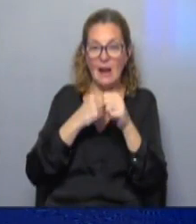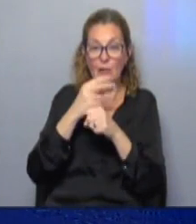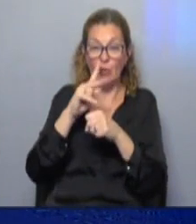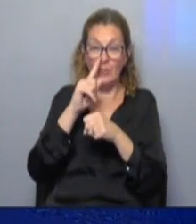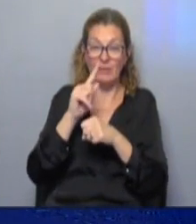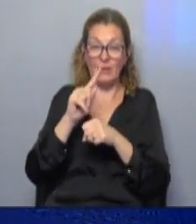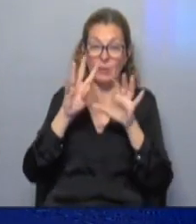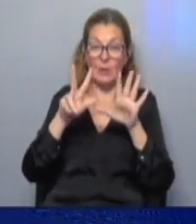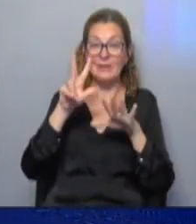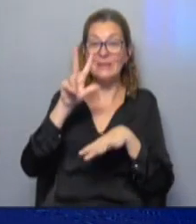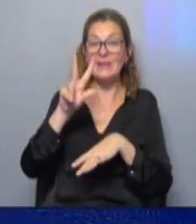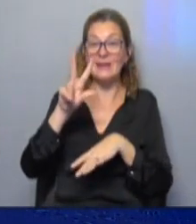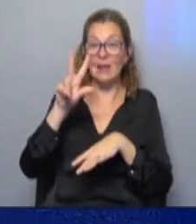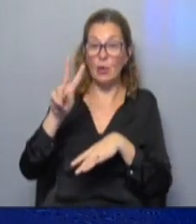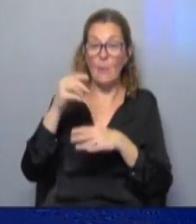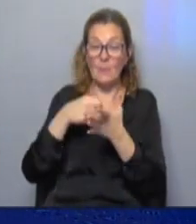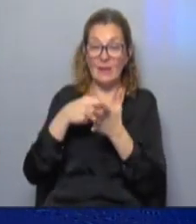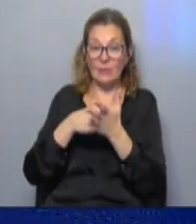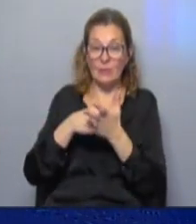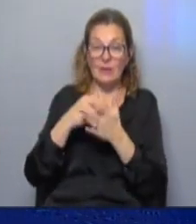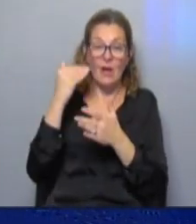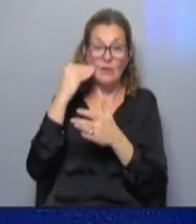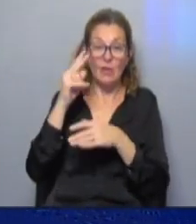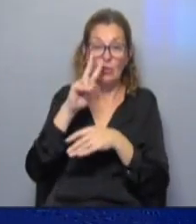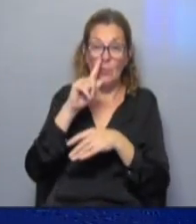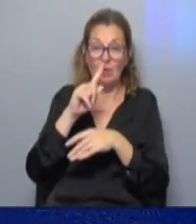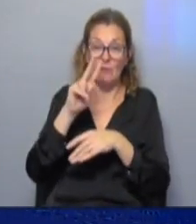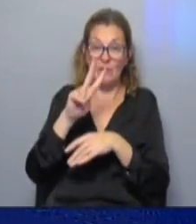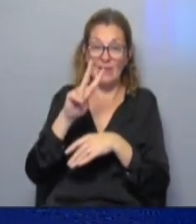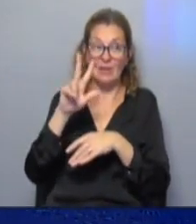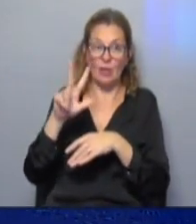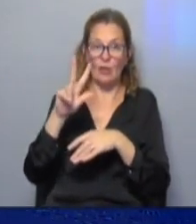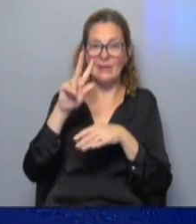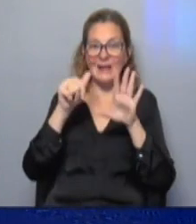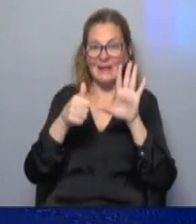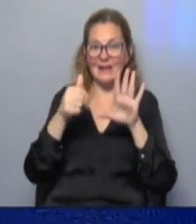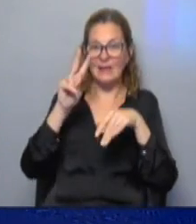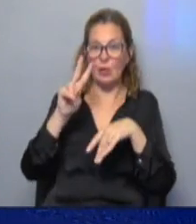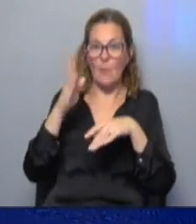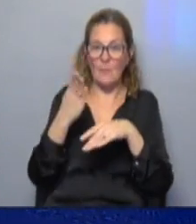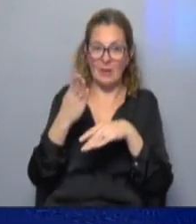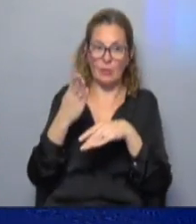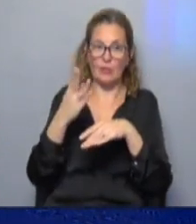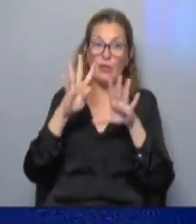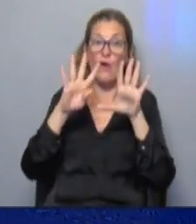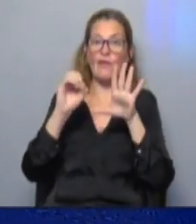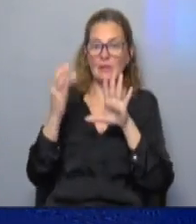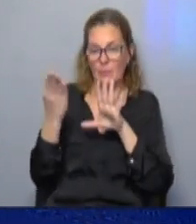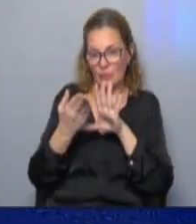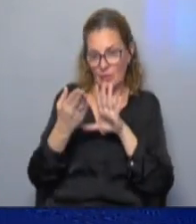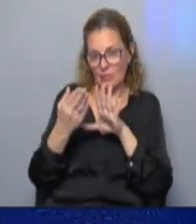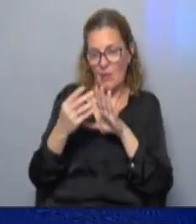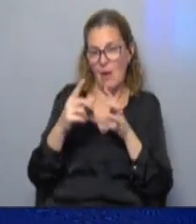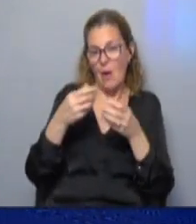costaba 32 pesos y en abril de 2022 61 pesos esto es un aumento del 90% y la media